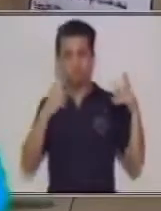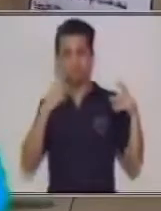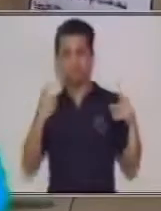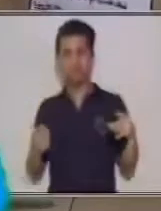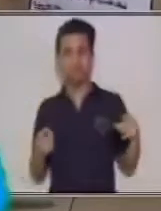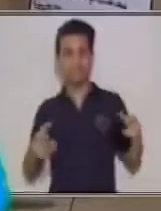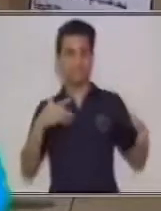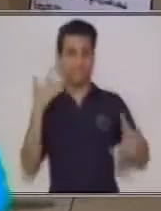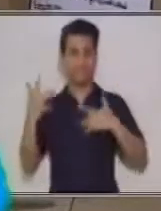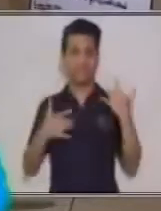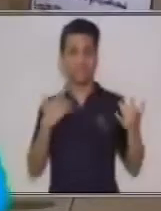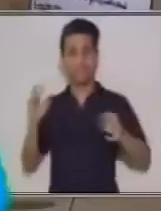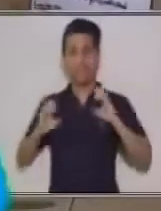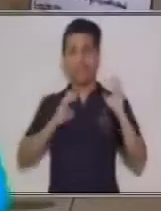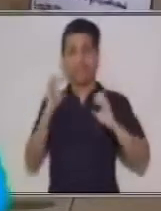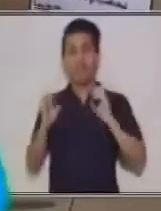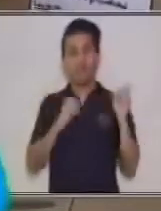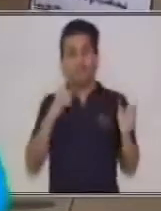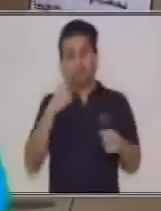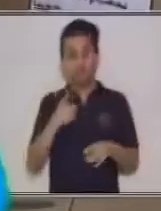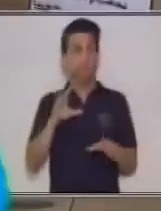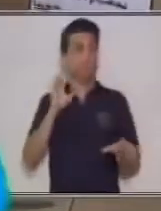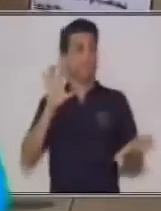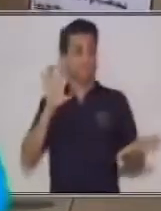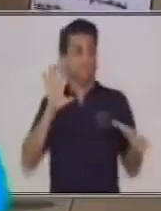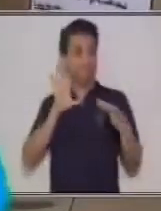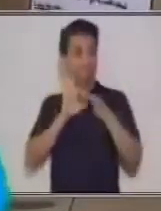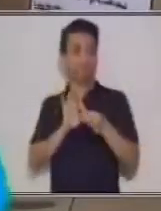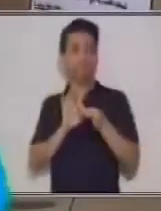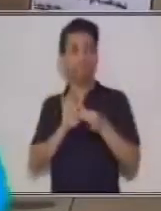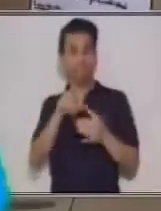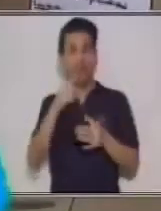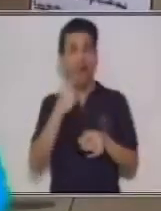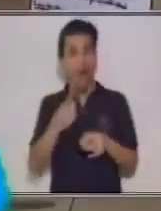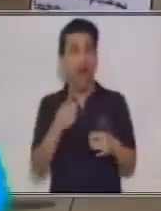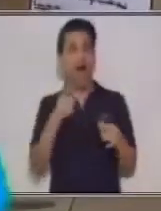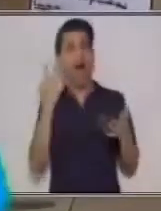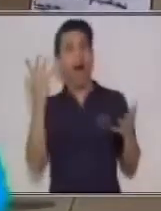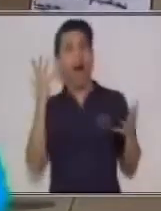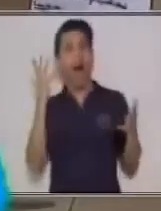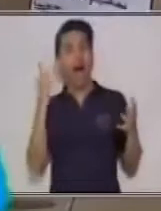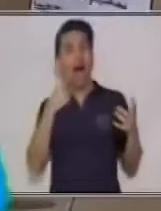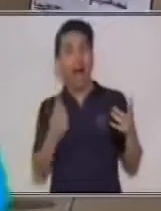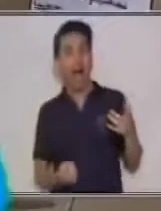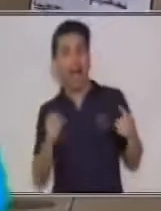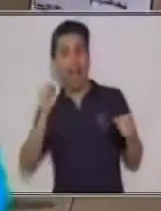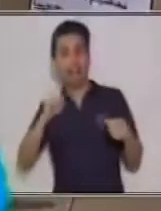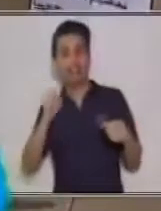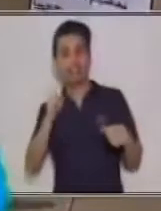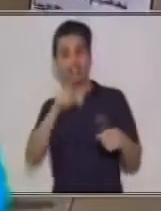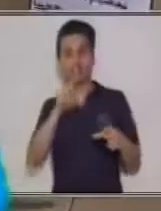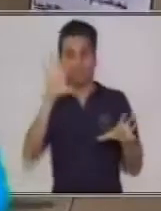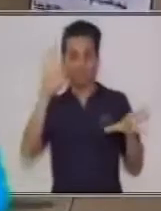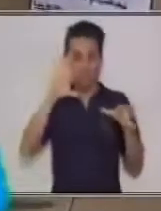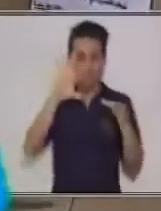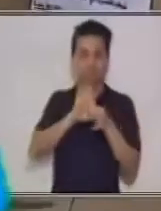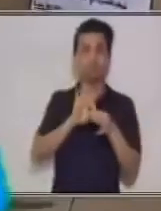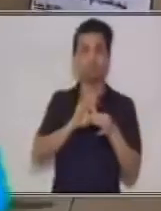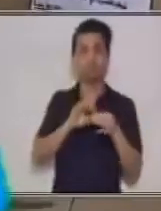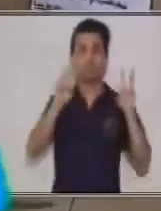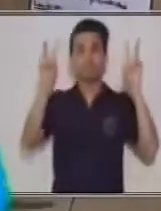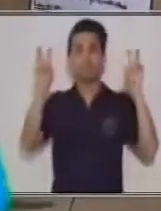gente se va a sentir emocionada si usted identifica o si usted da específicamente esa cita o esa frase,